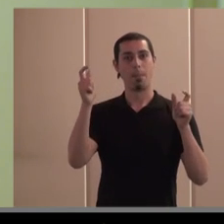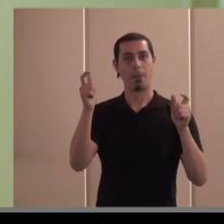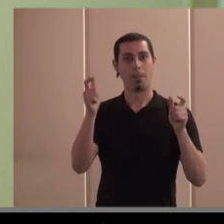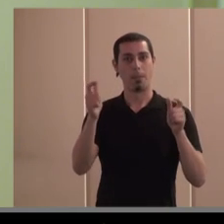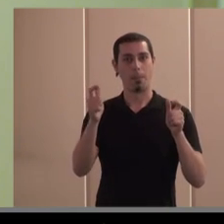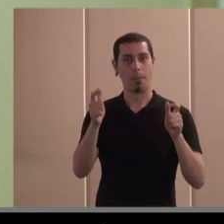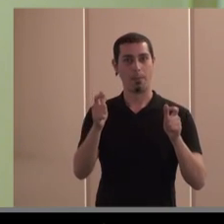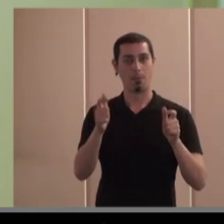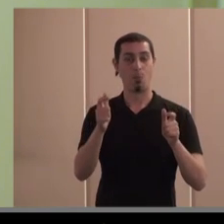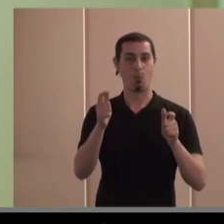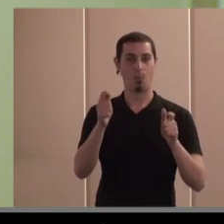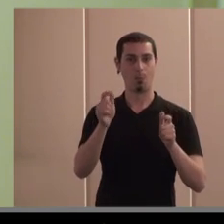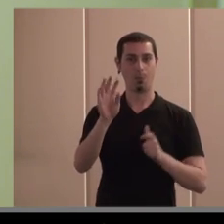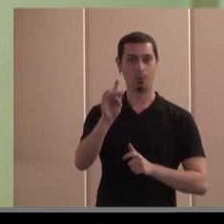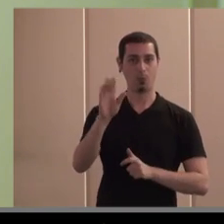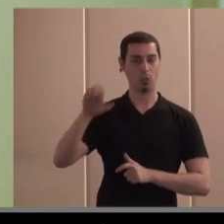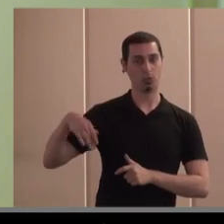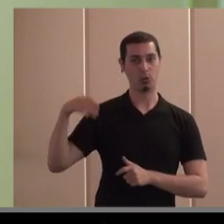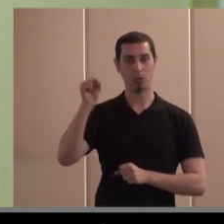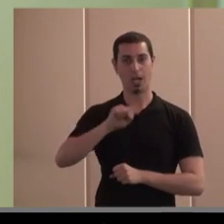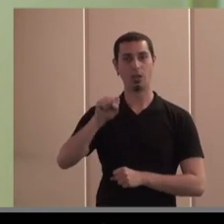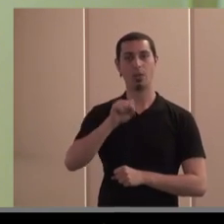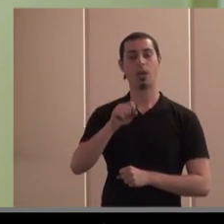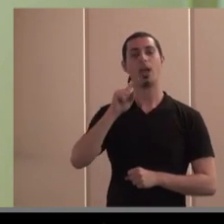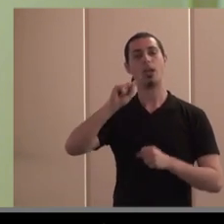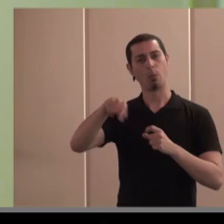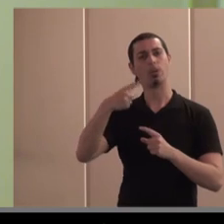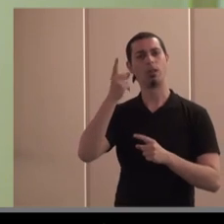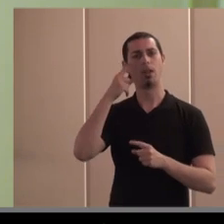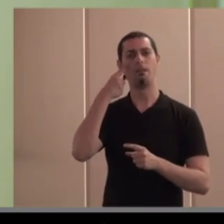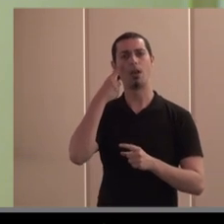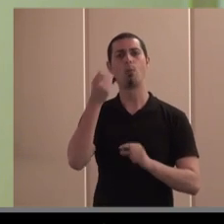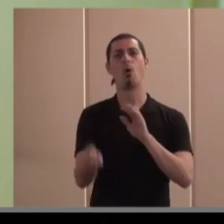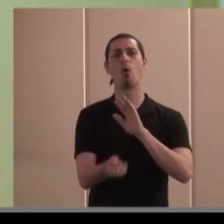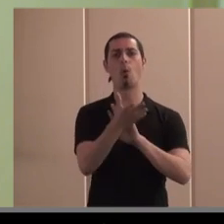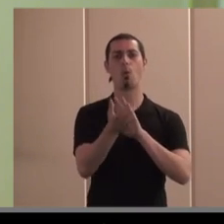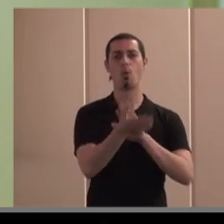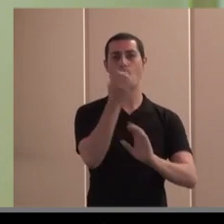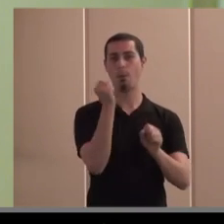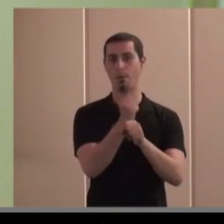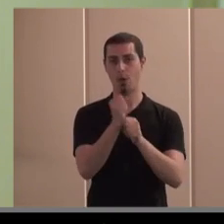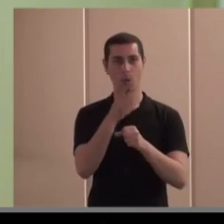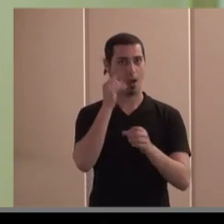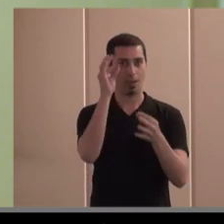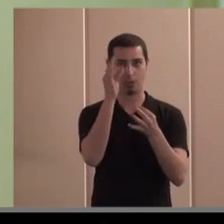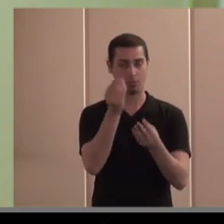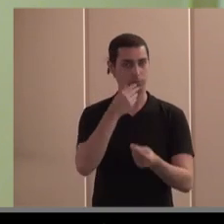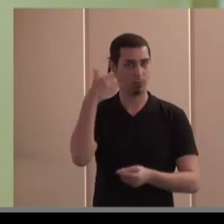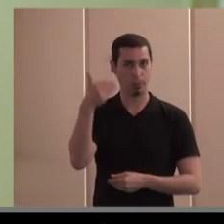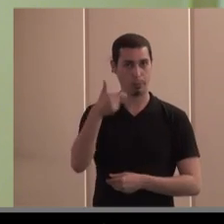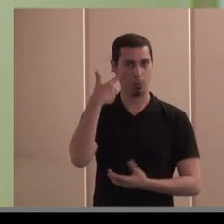en los últimos años pero ahora veréis también cómo creamos empleo también hay unas cifras de empleo bastante significativas